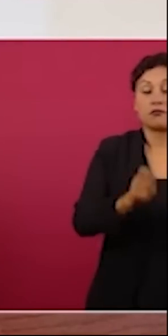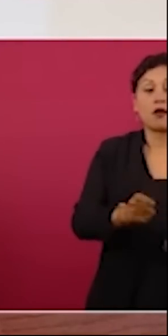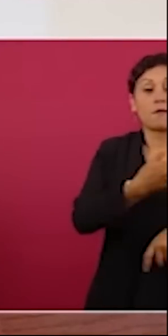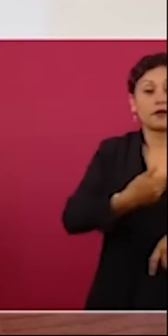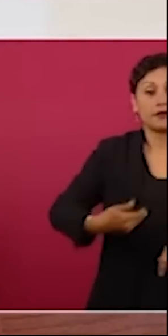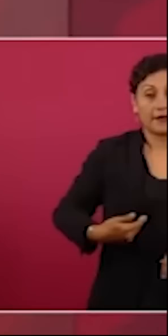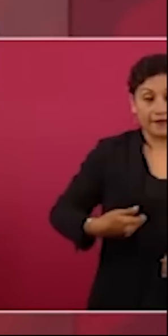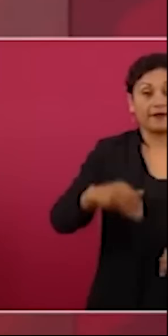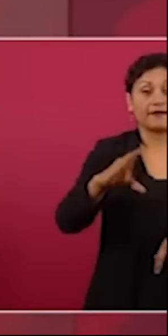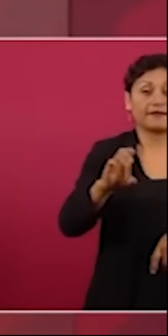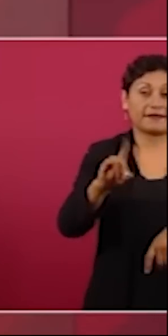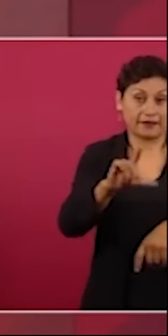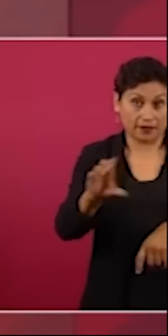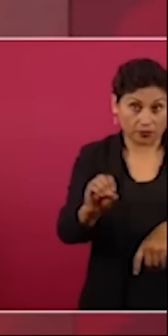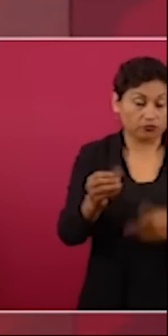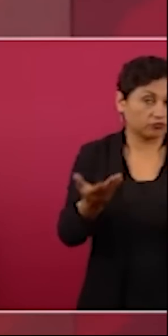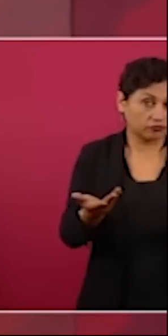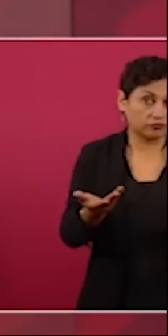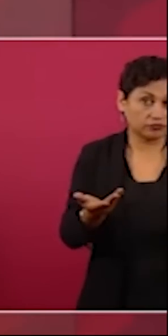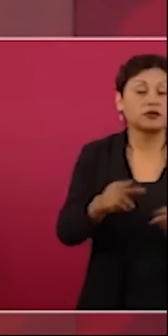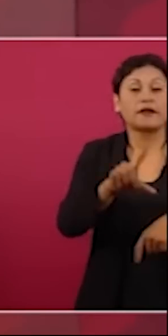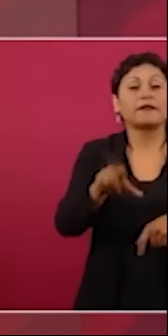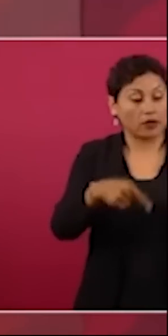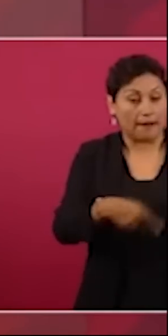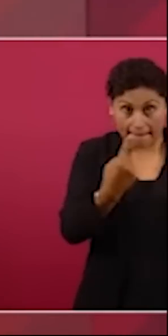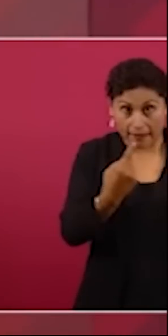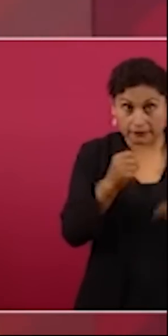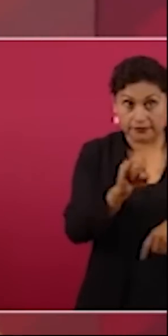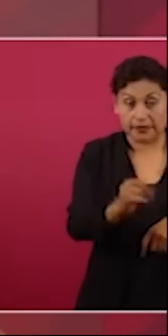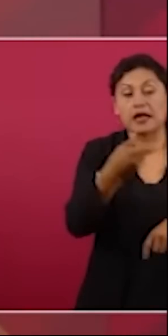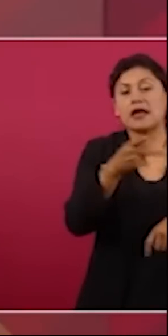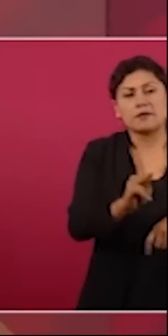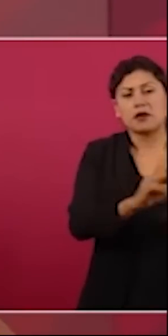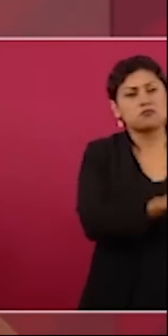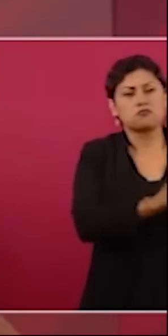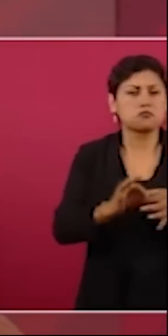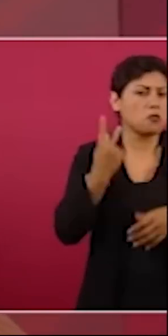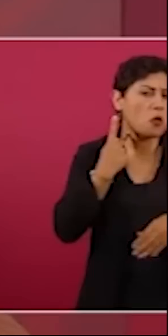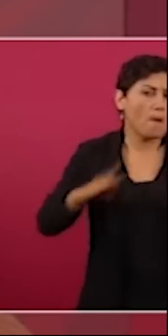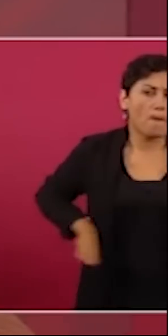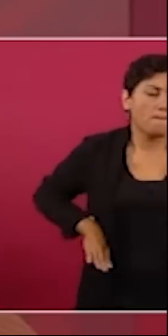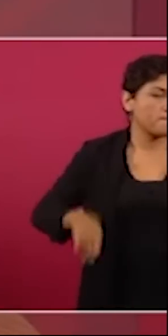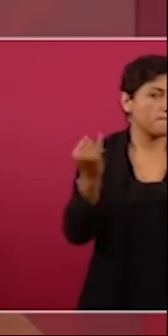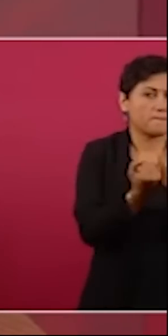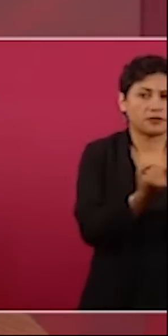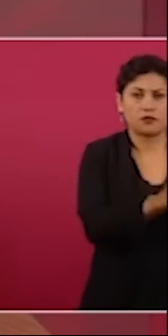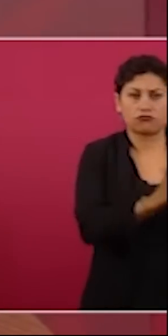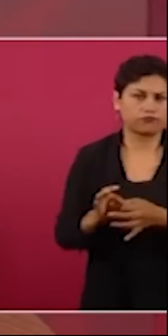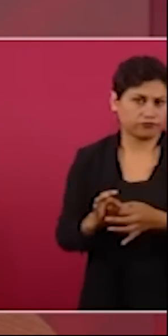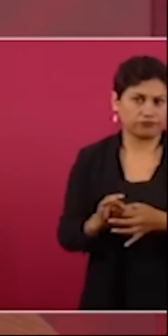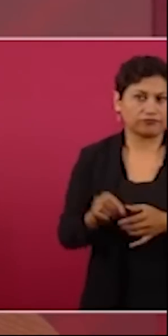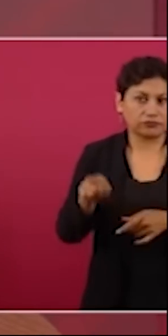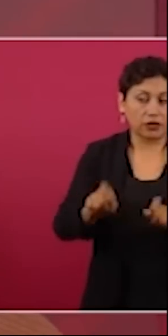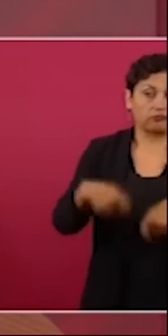aunque se pelearon continuó el salinismo como política Cedillo fue el que